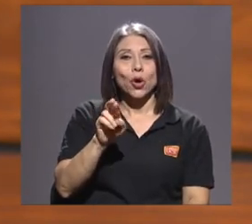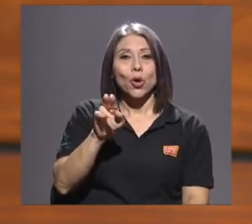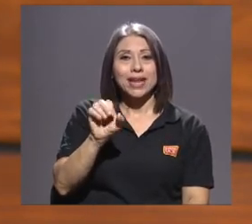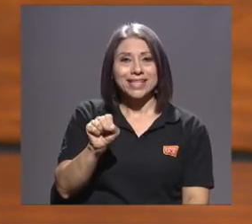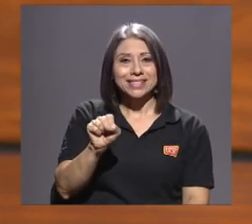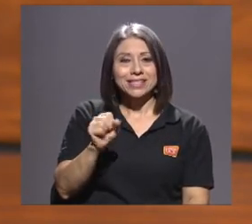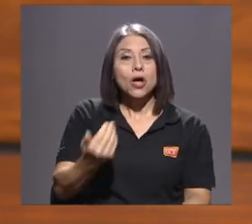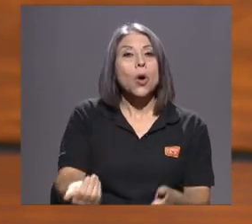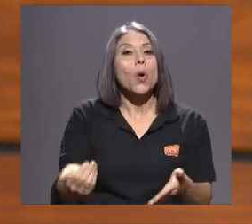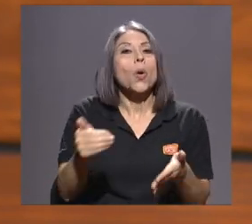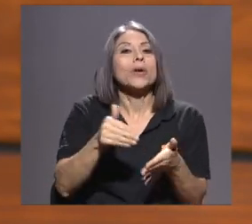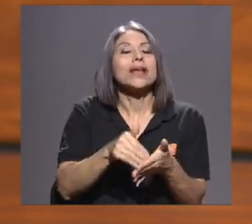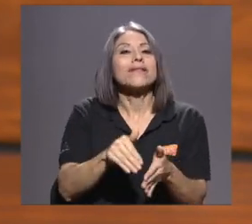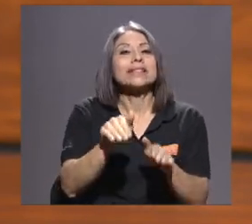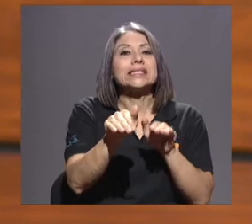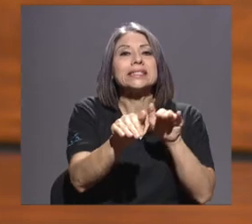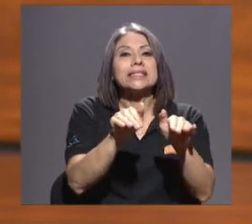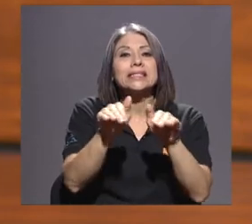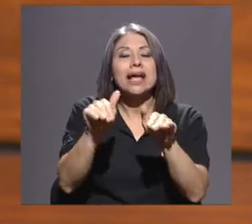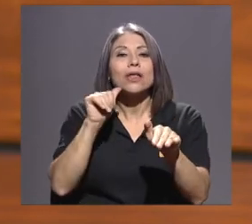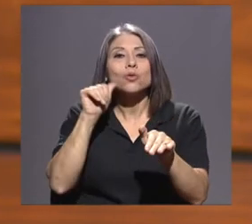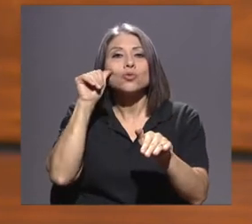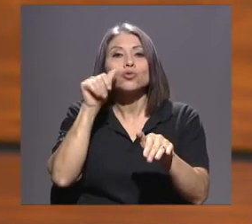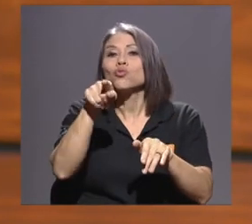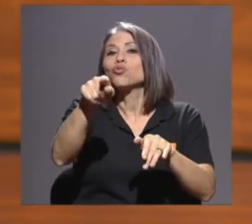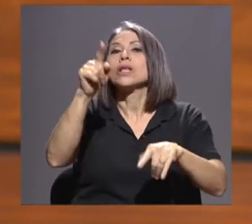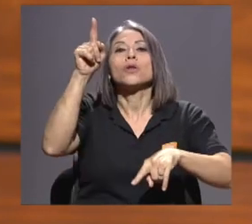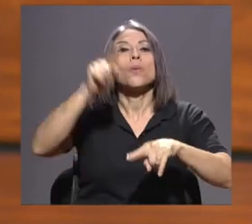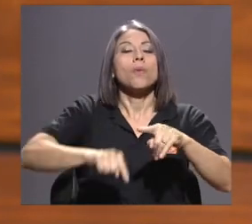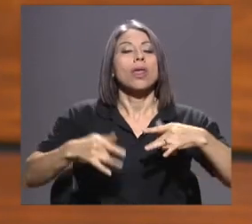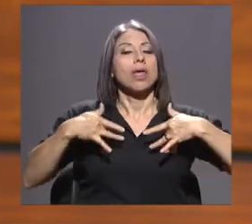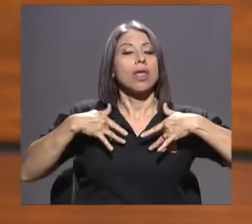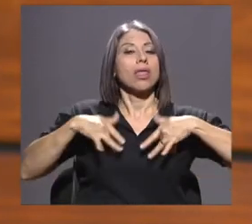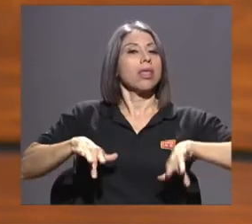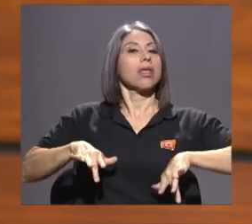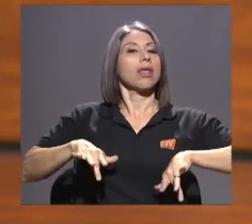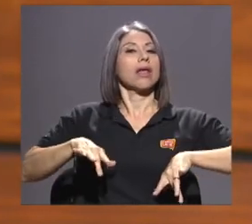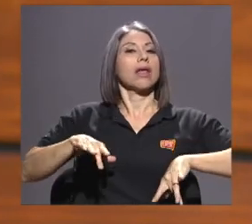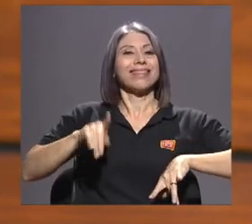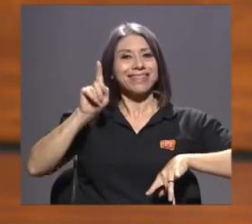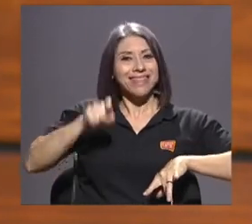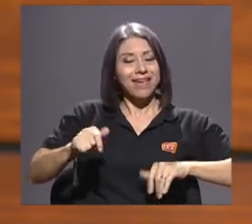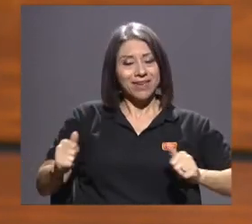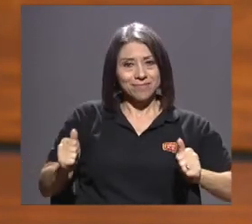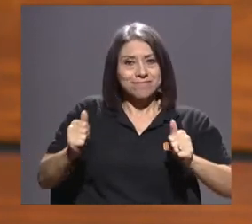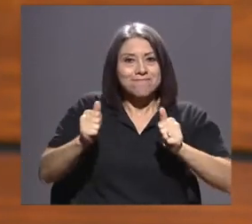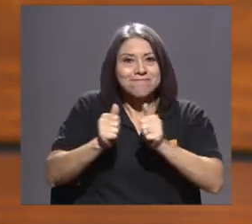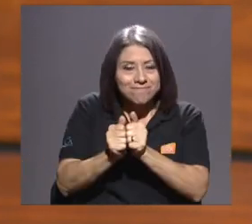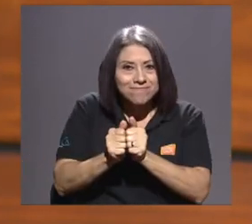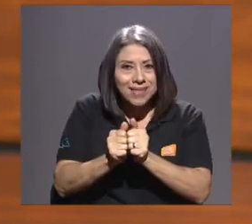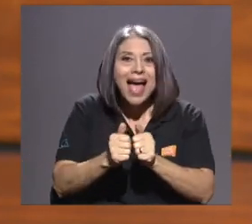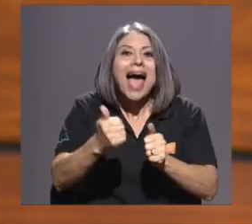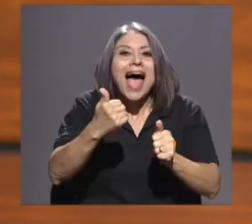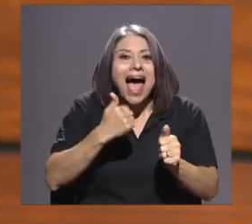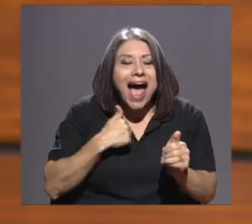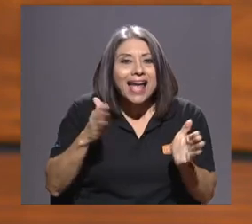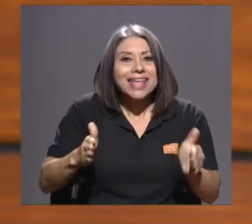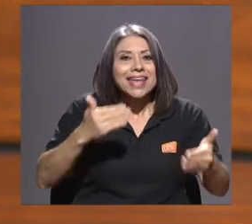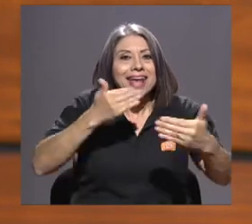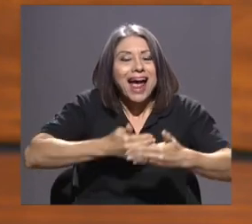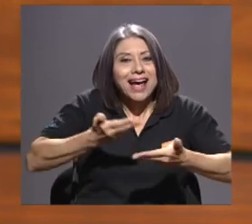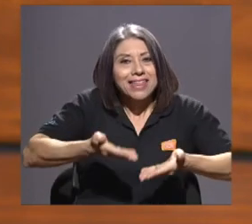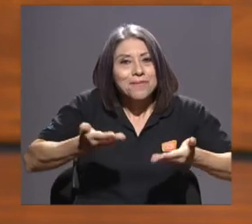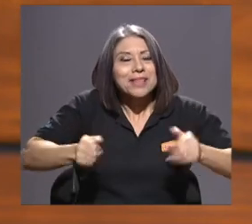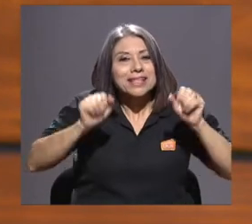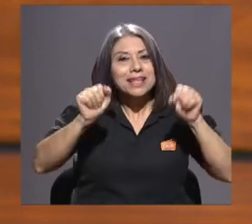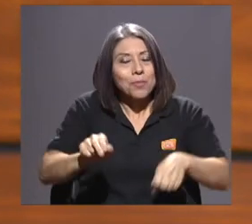volvemos a decirle a las personas adultas, no se pueden quitar este rol de acompañamiento. Y hay una caja de herramientas que pueden utilizar.